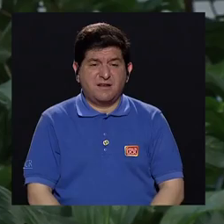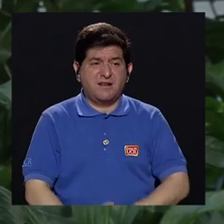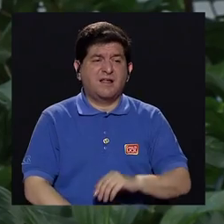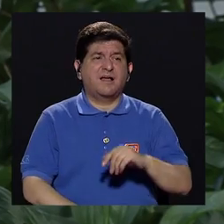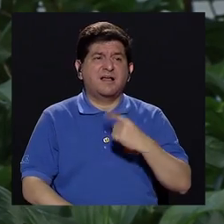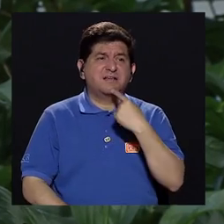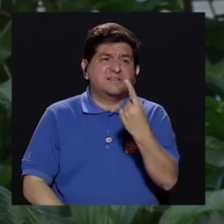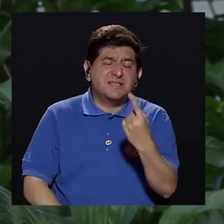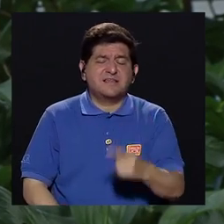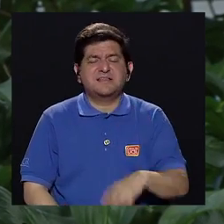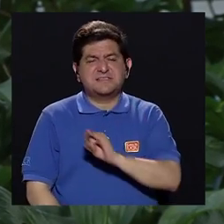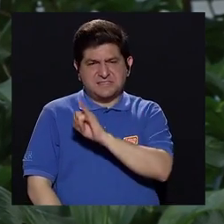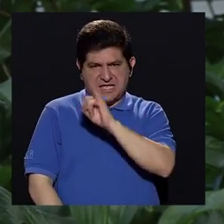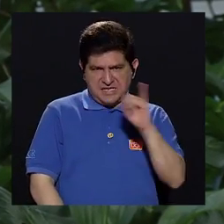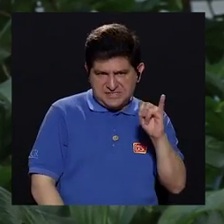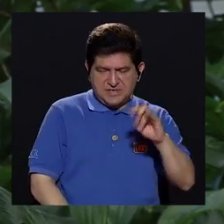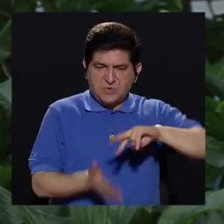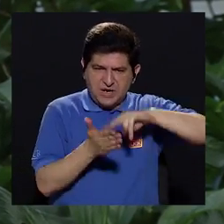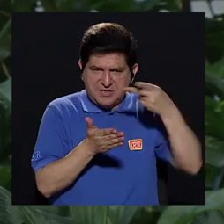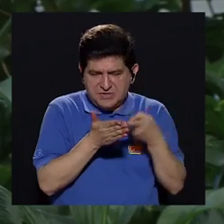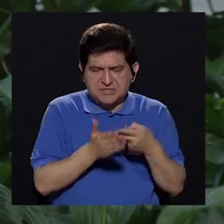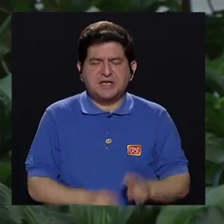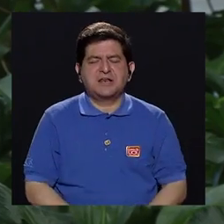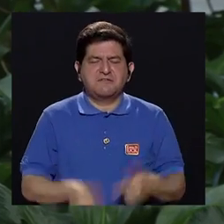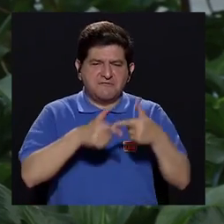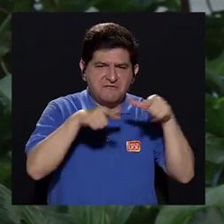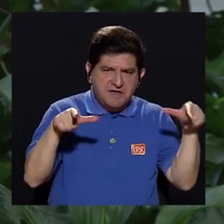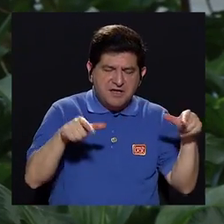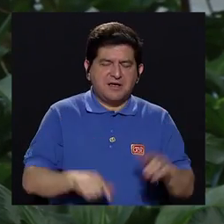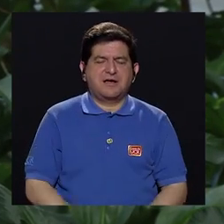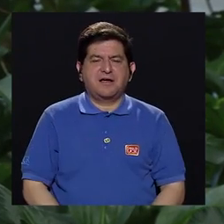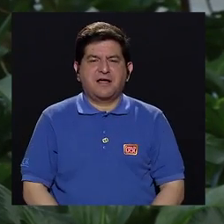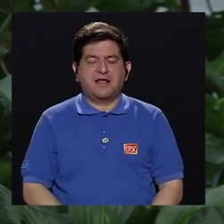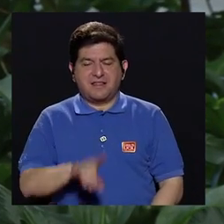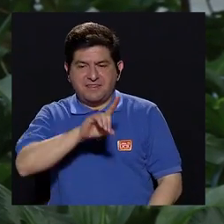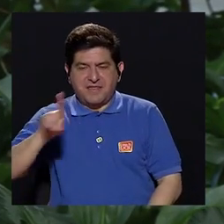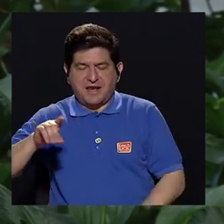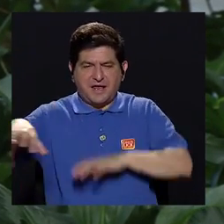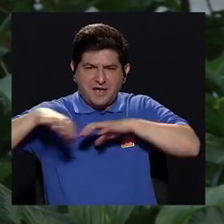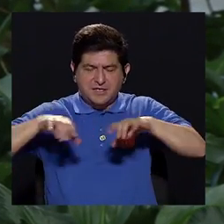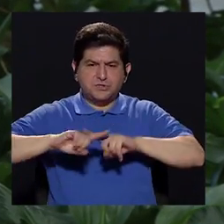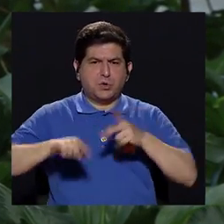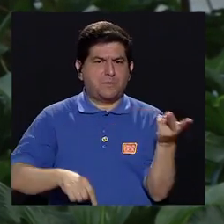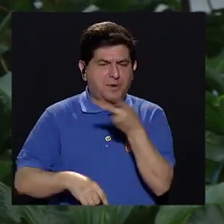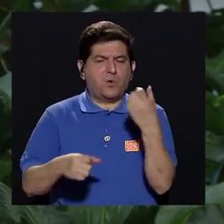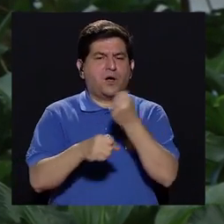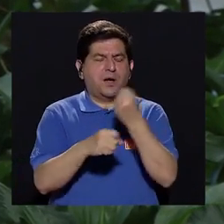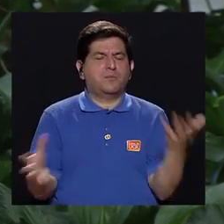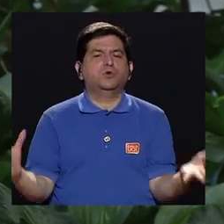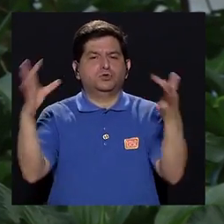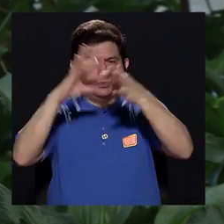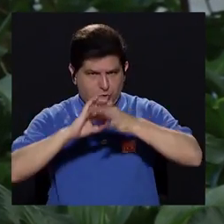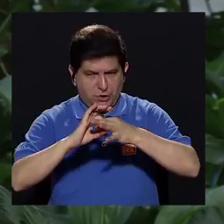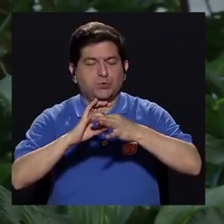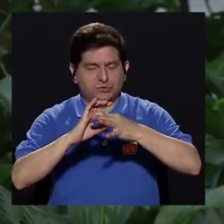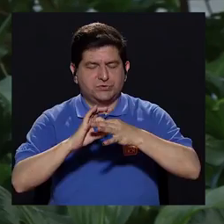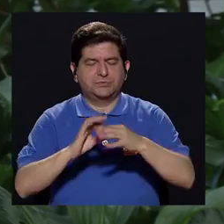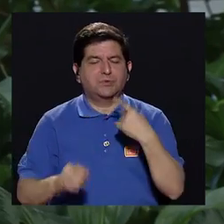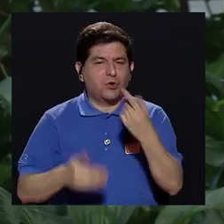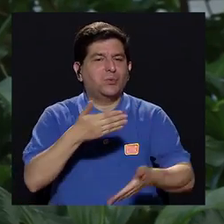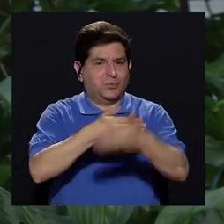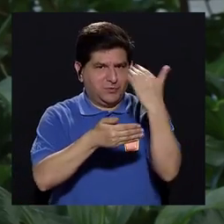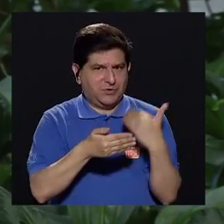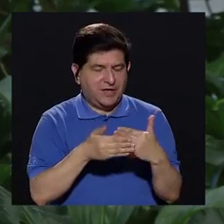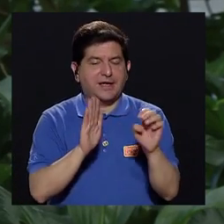Tradicionalmente, se dice que el lado izquierdo implica el lenguaje, el lado derecho y la parte motriz. Pero ambos trabajan coordinado, como les decía